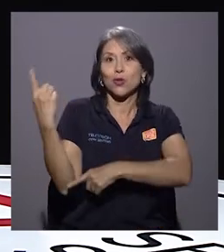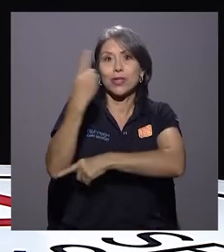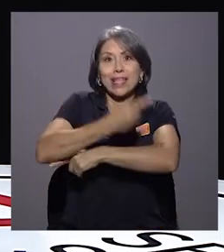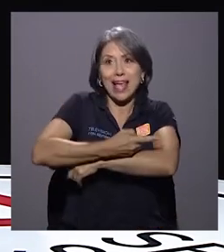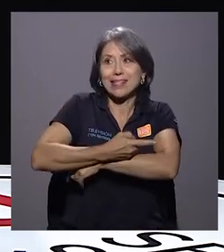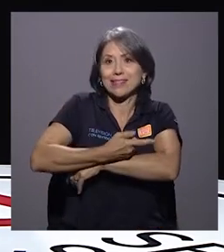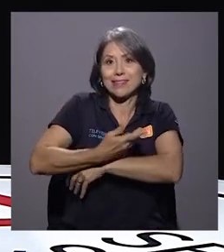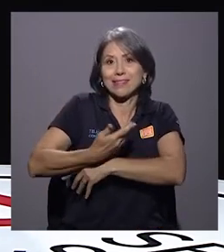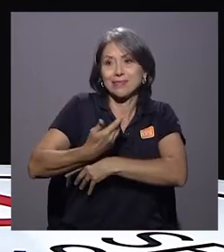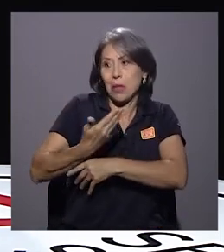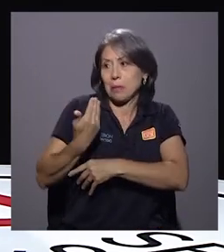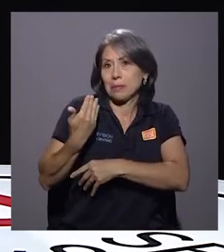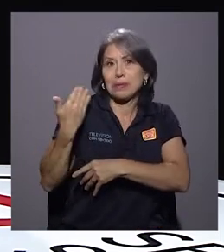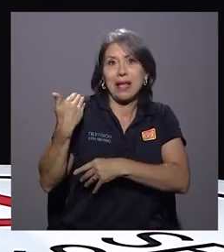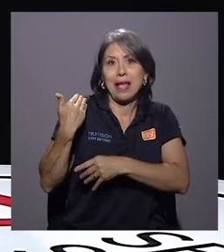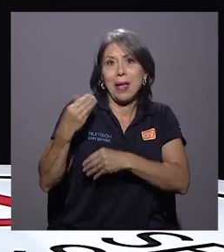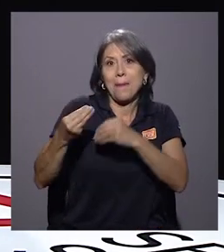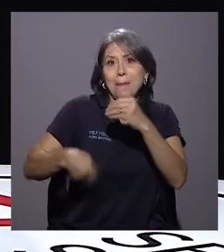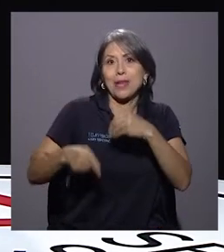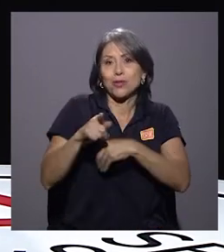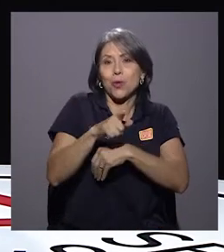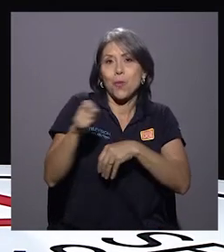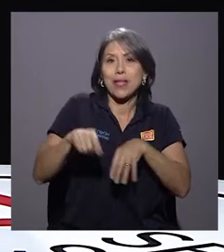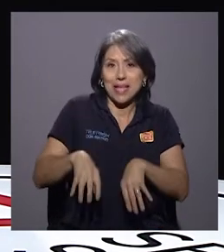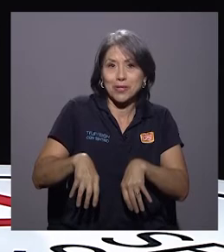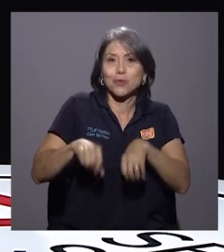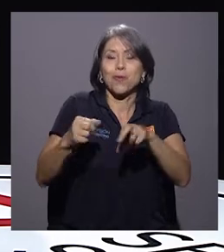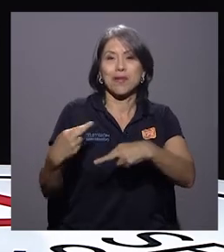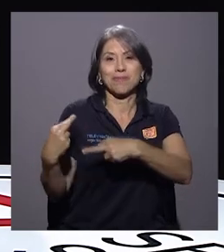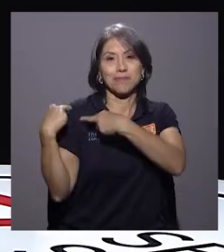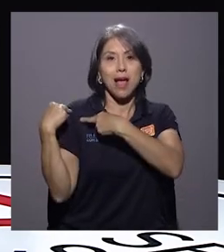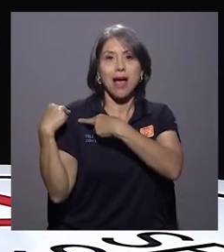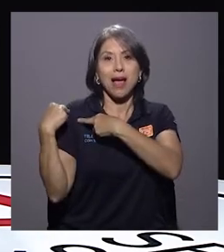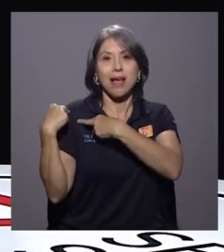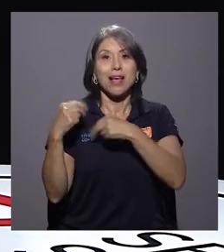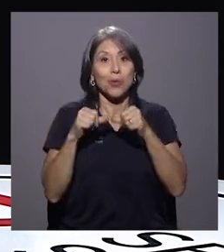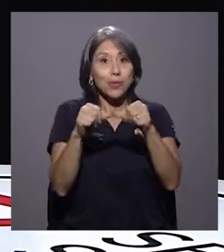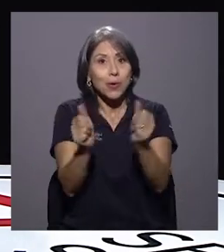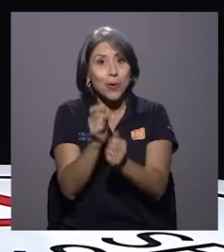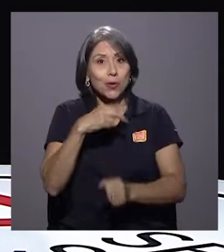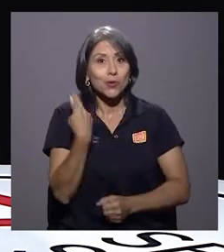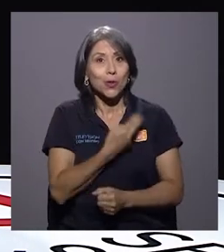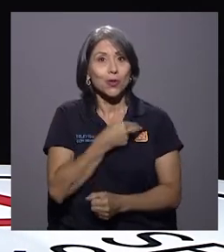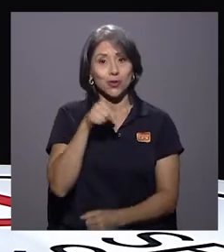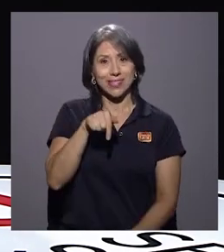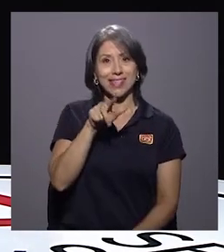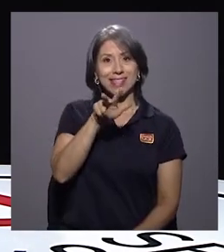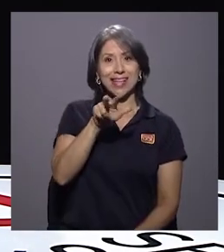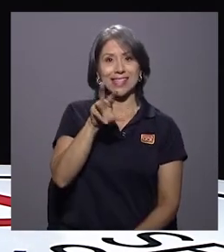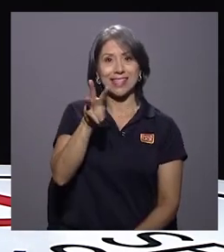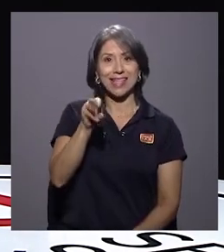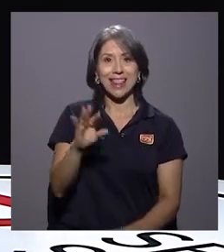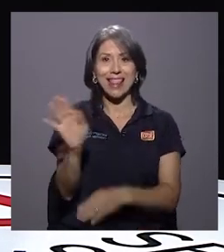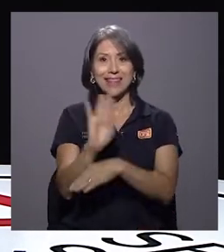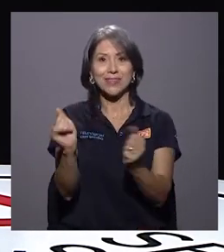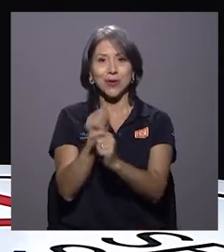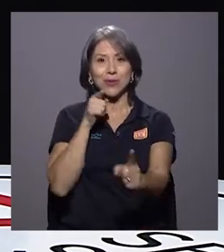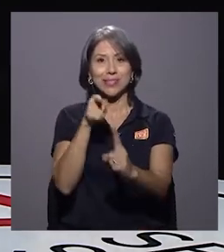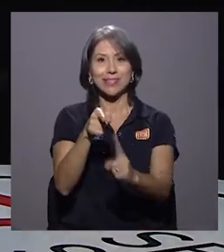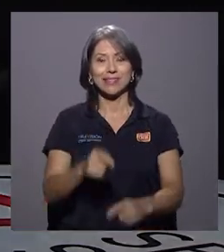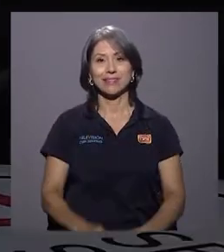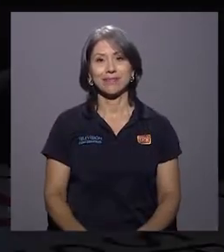a menos de un mes de estar en esta institución. Así que sigan con nosotros, estamos en 360, acá hacemos Televisión con Sentido.